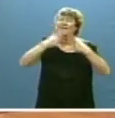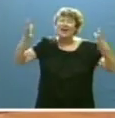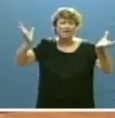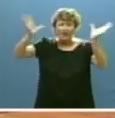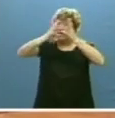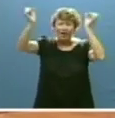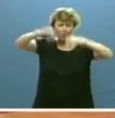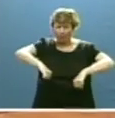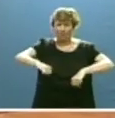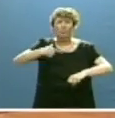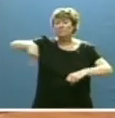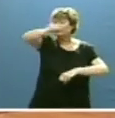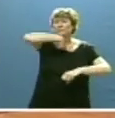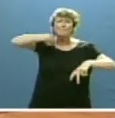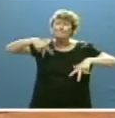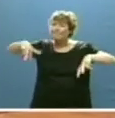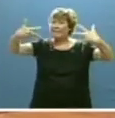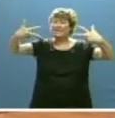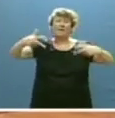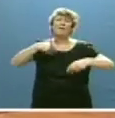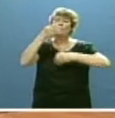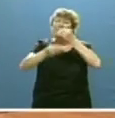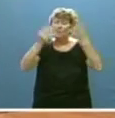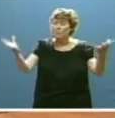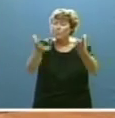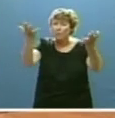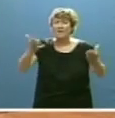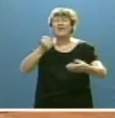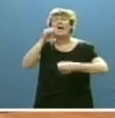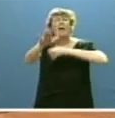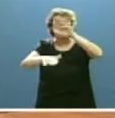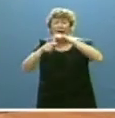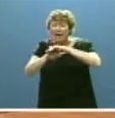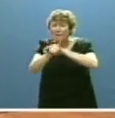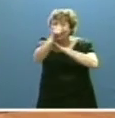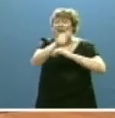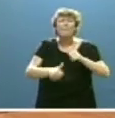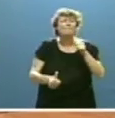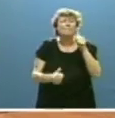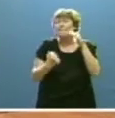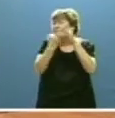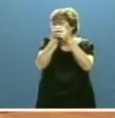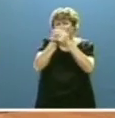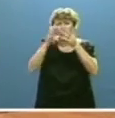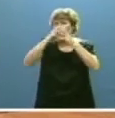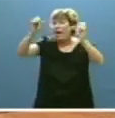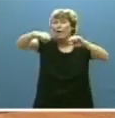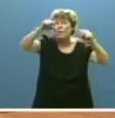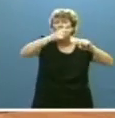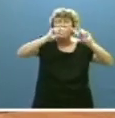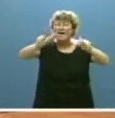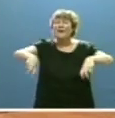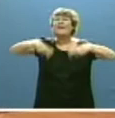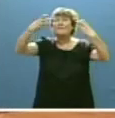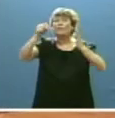que nos permita promover y avanzar desde el máximo consenso en una reforma del Estatuto